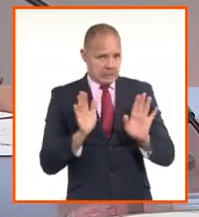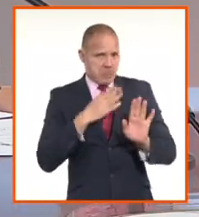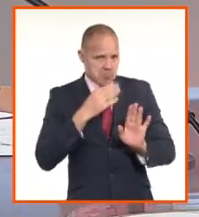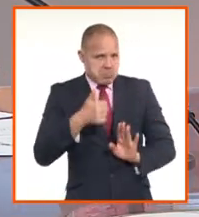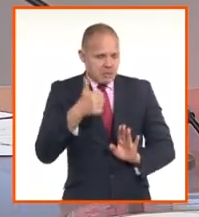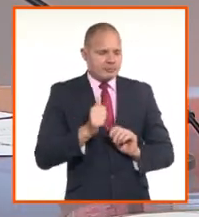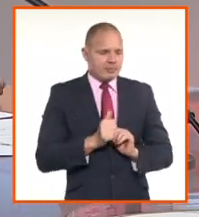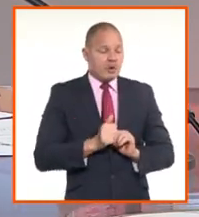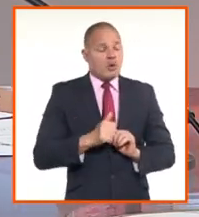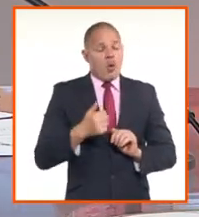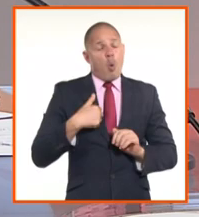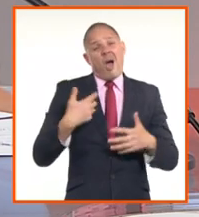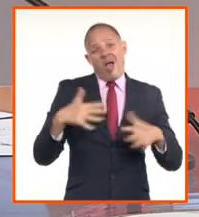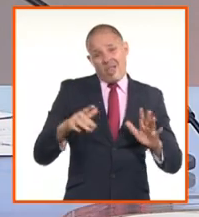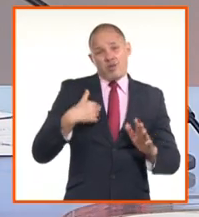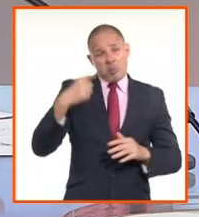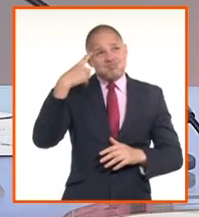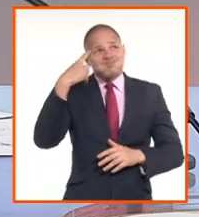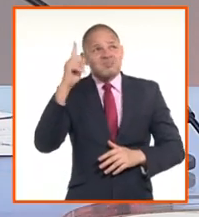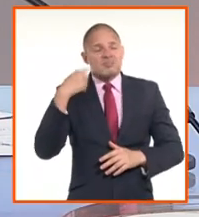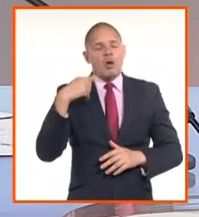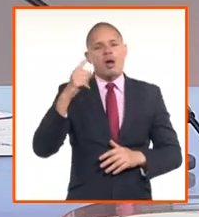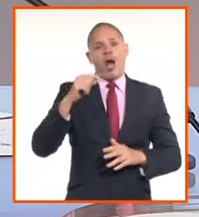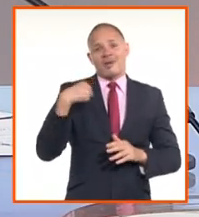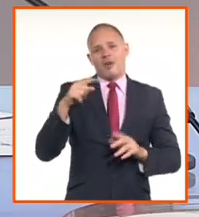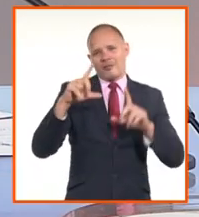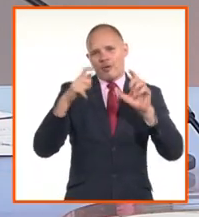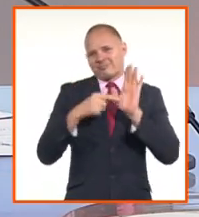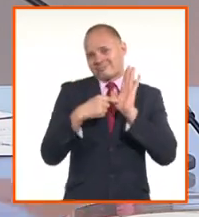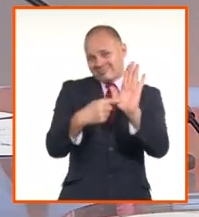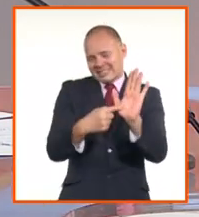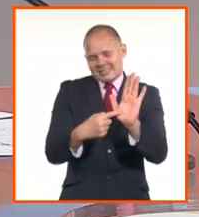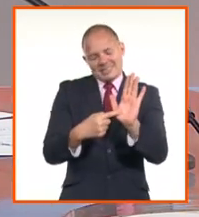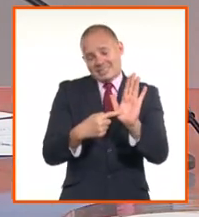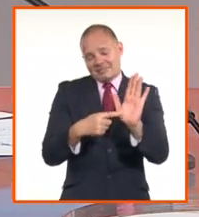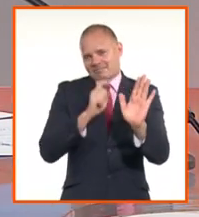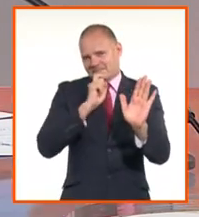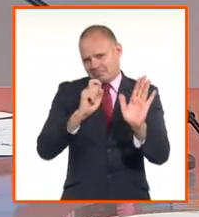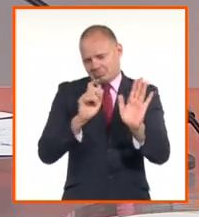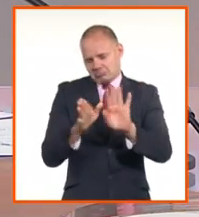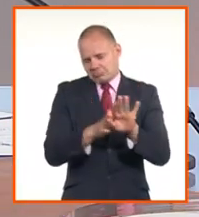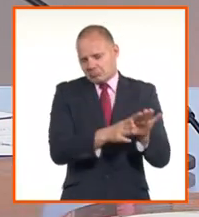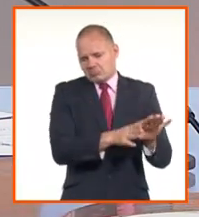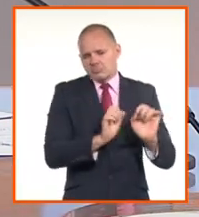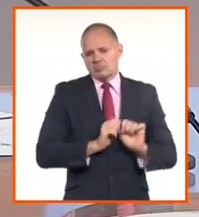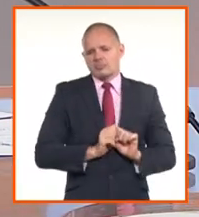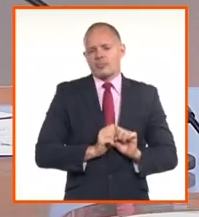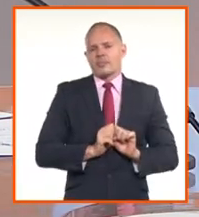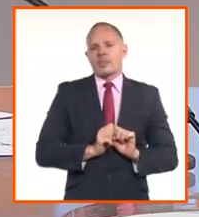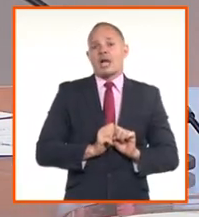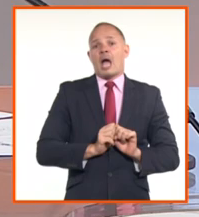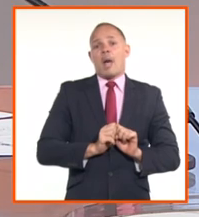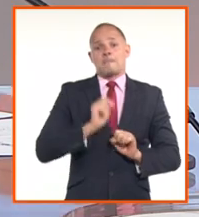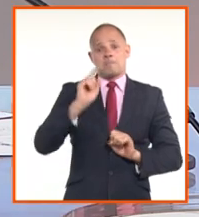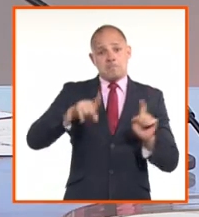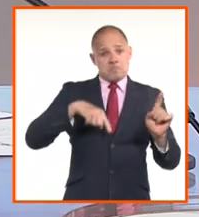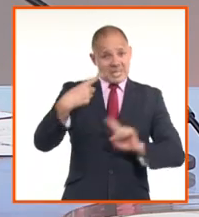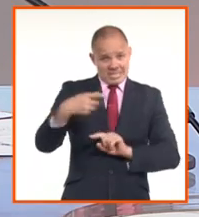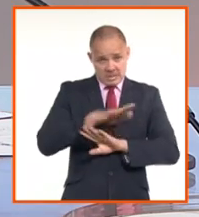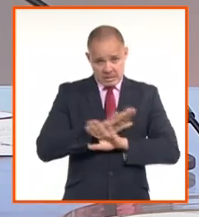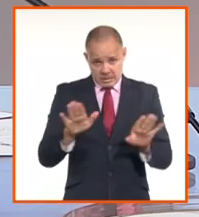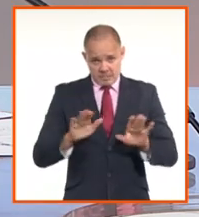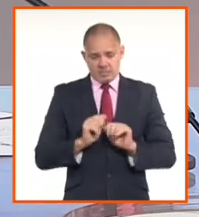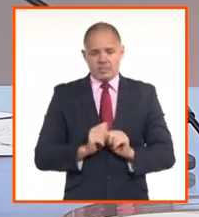muchas las sucursales que van a operar, entonces los bancos deben estar hoy a través de sus páginas web